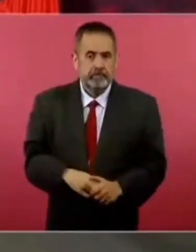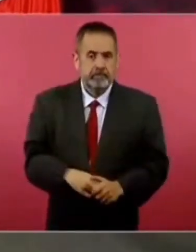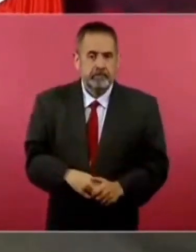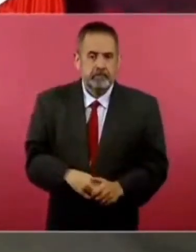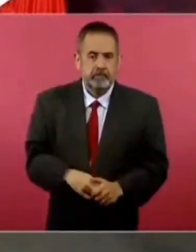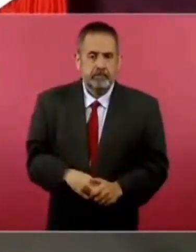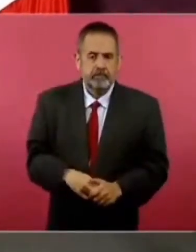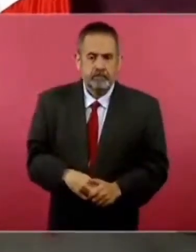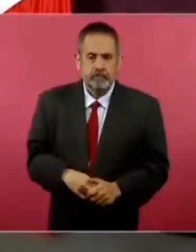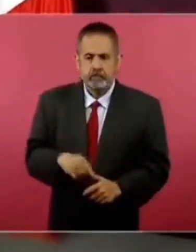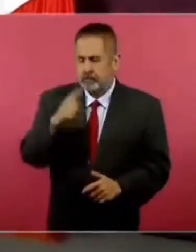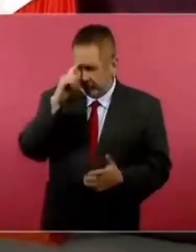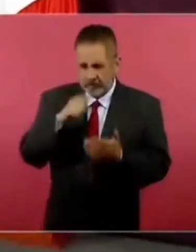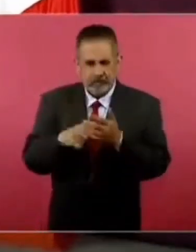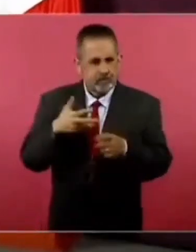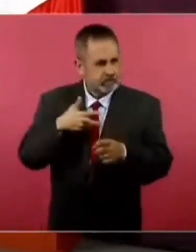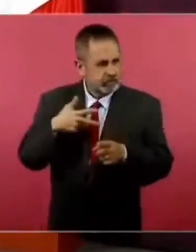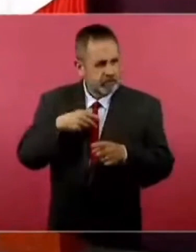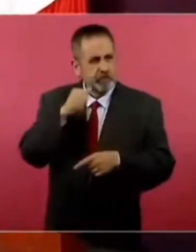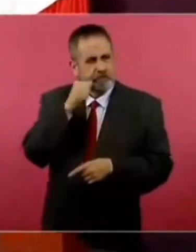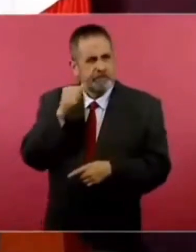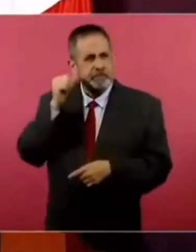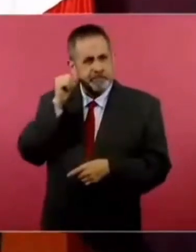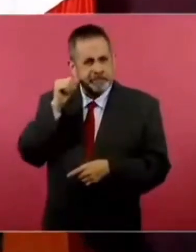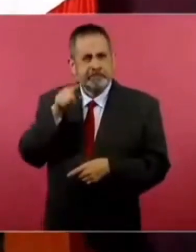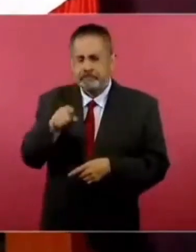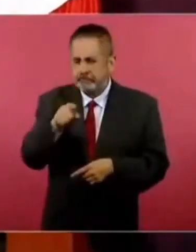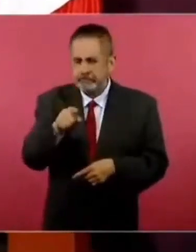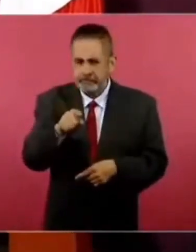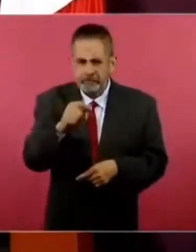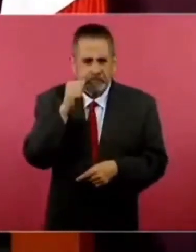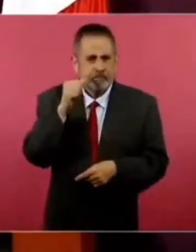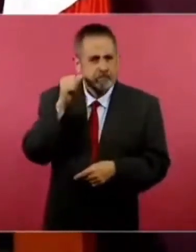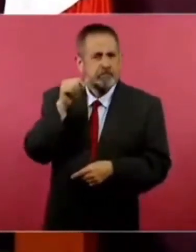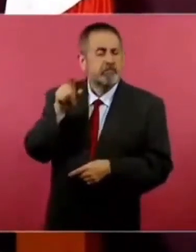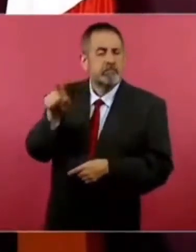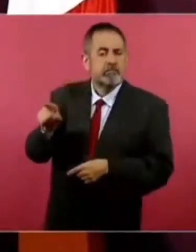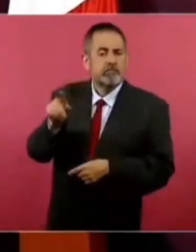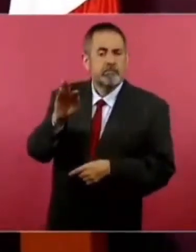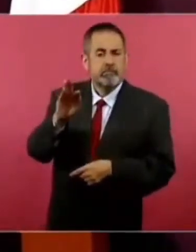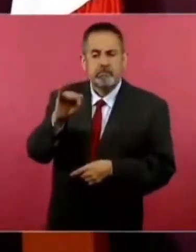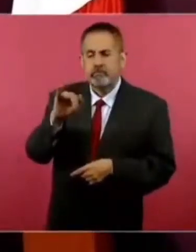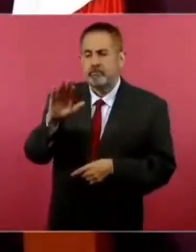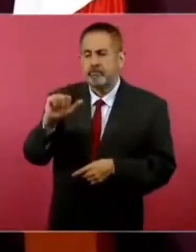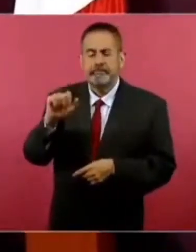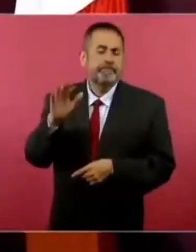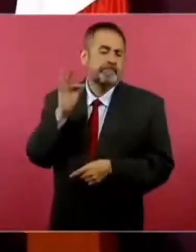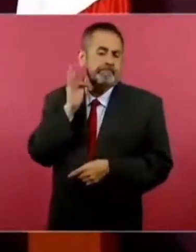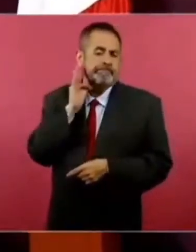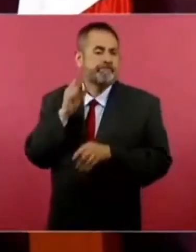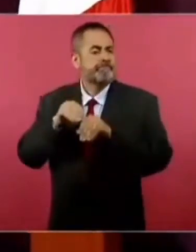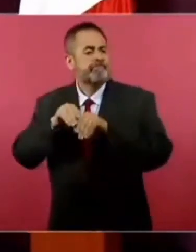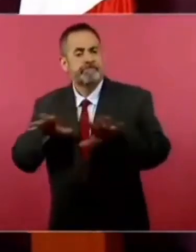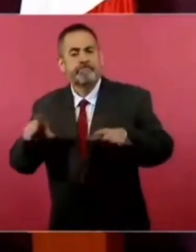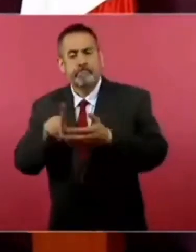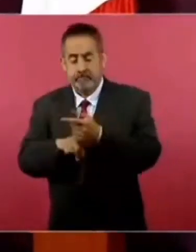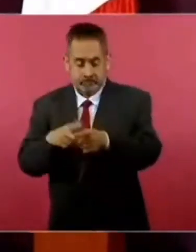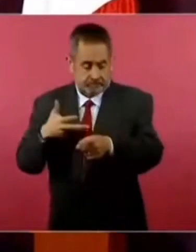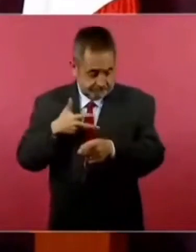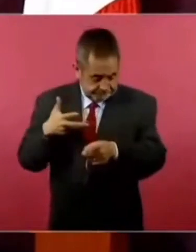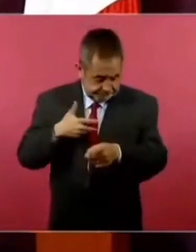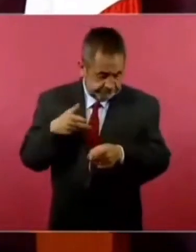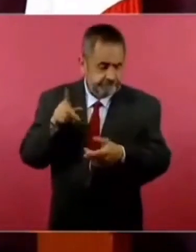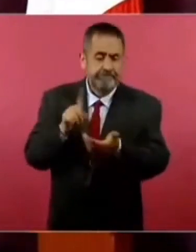Y tengo entendido que ayer la Fiscalía dio a conocer que sí